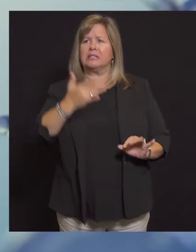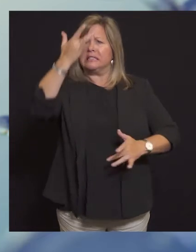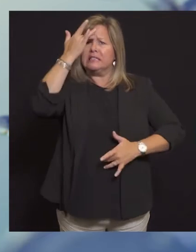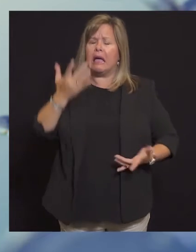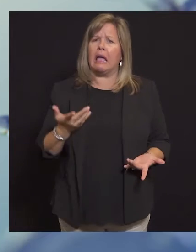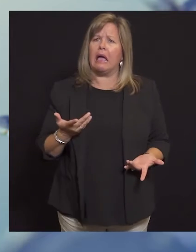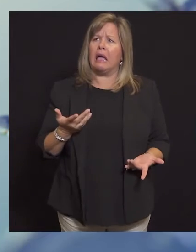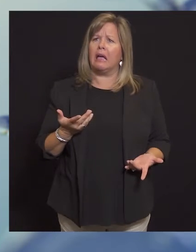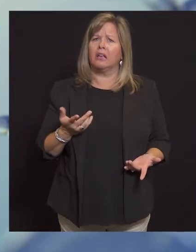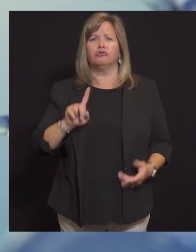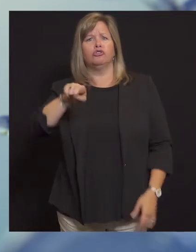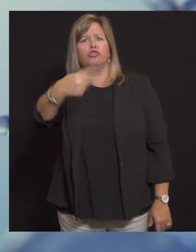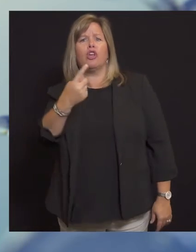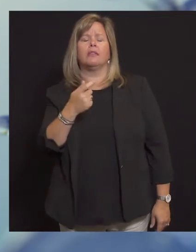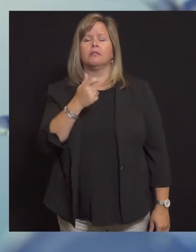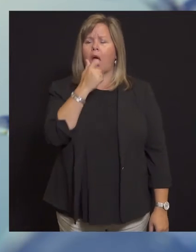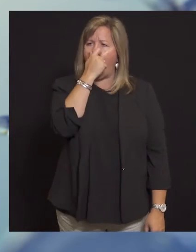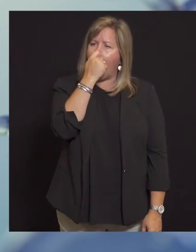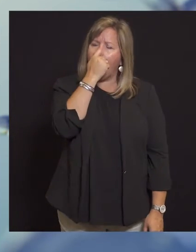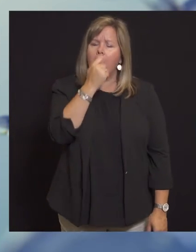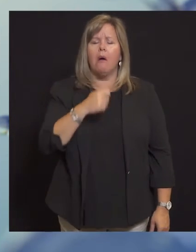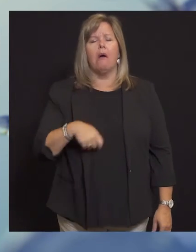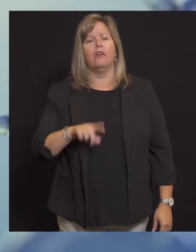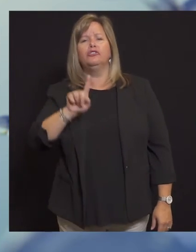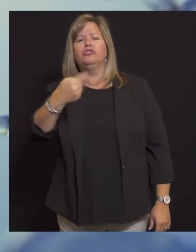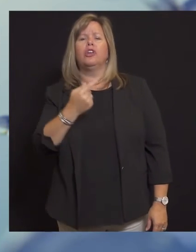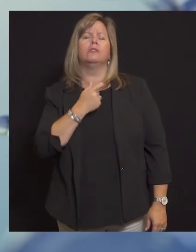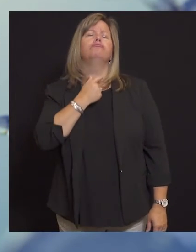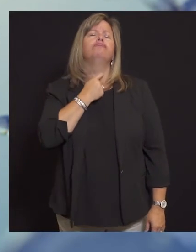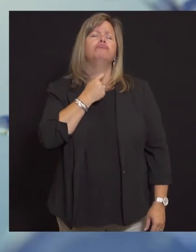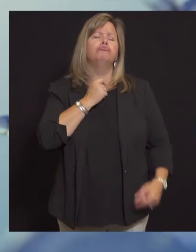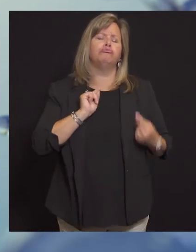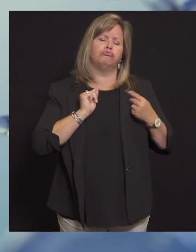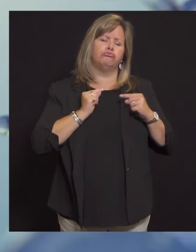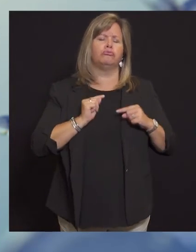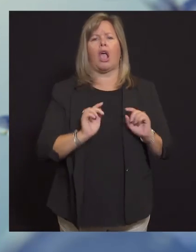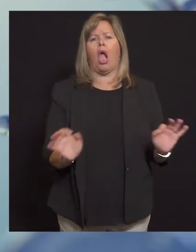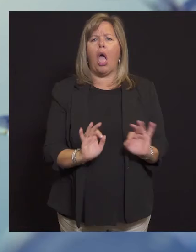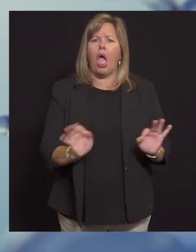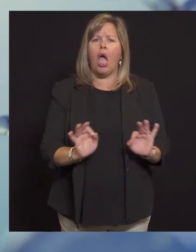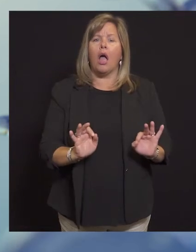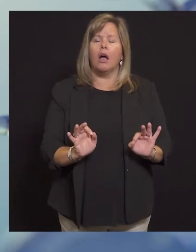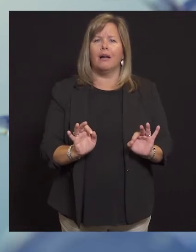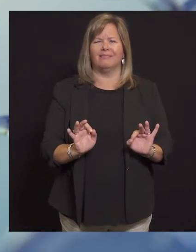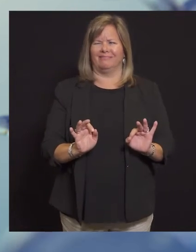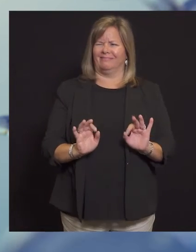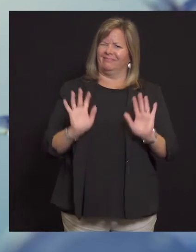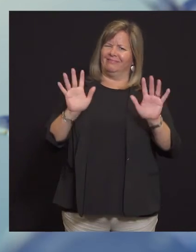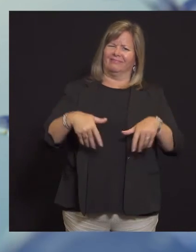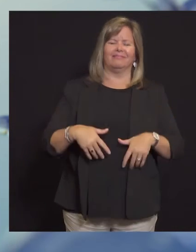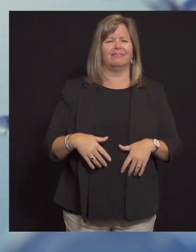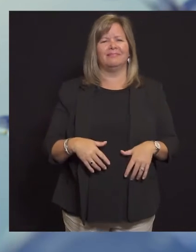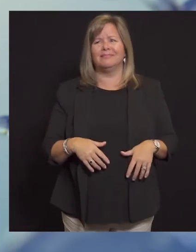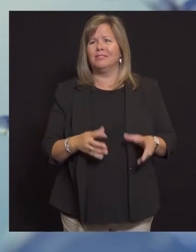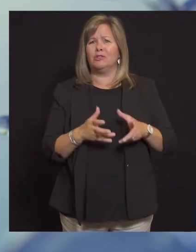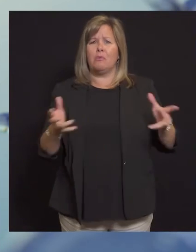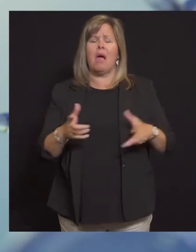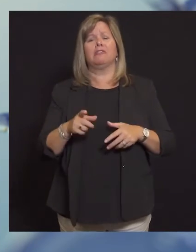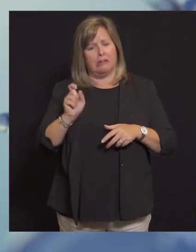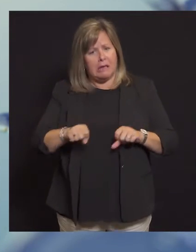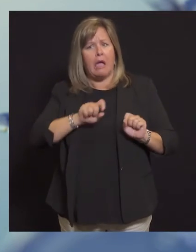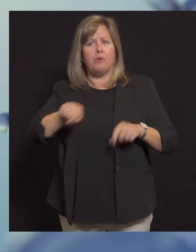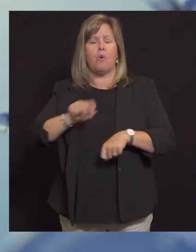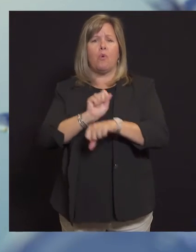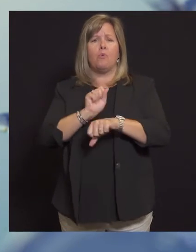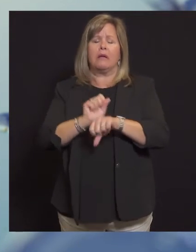Y comprensiblemente que se están perdiendo el trabajo, se están perdiendo otros planes que puedan haber tenido. Y pensar que